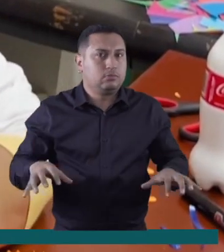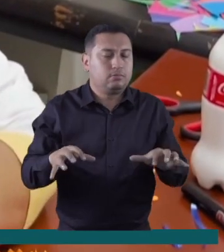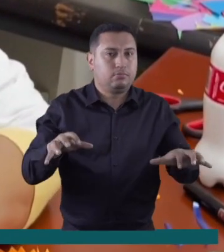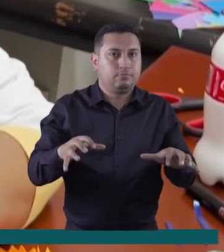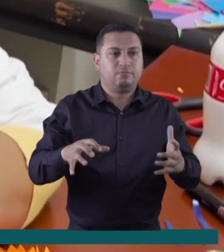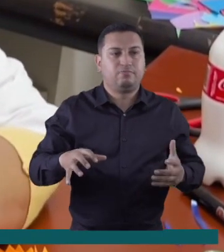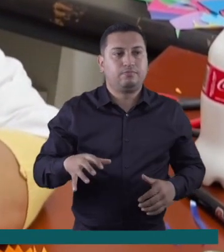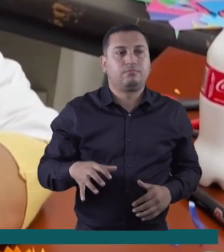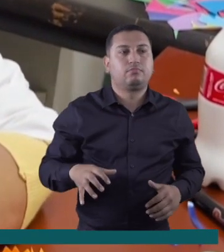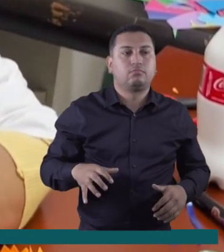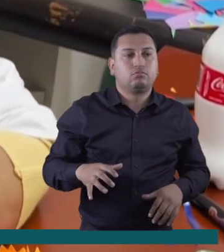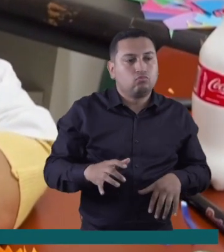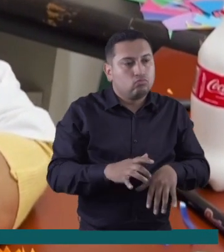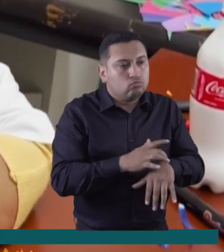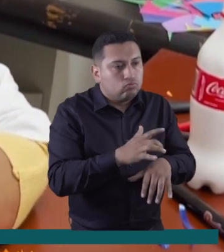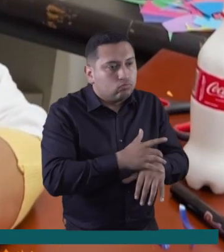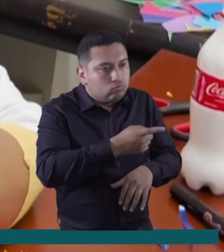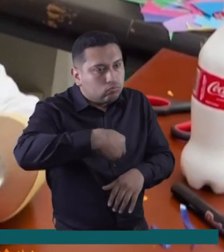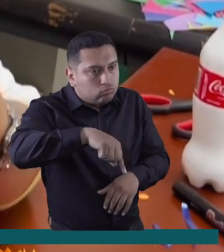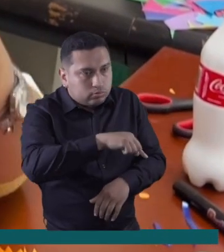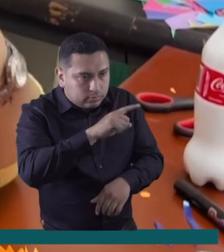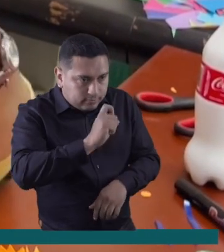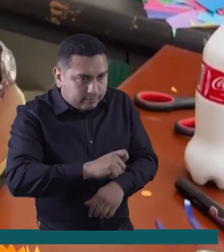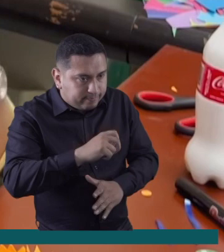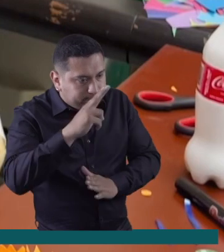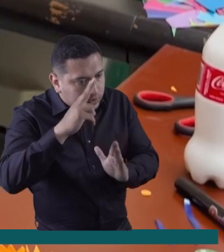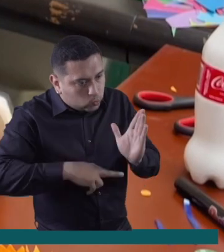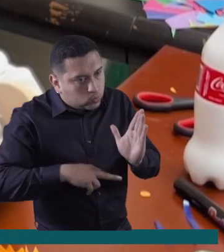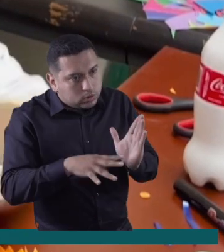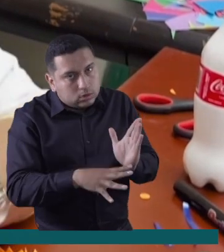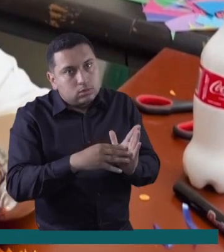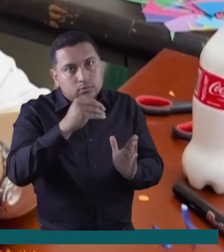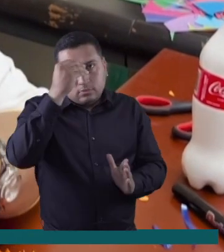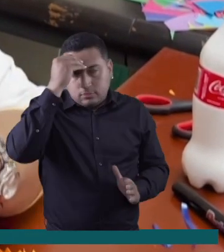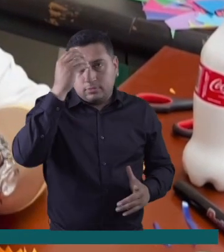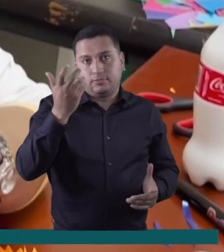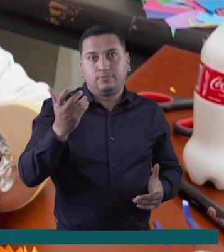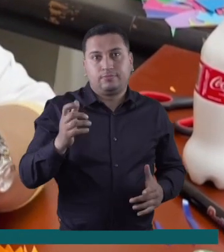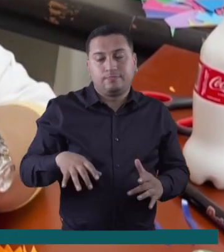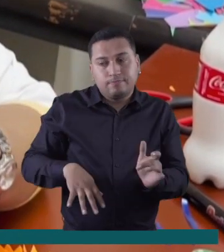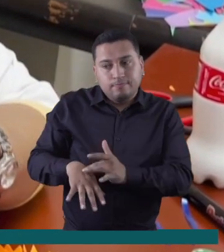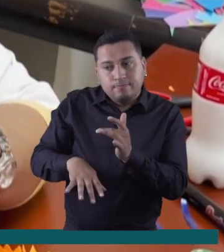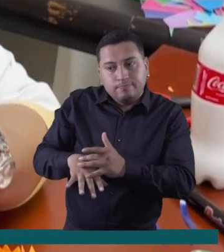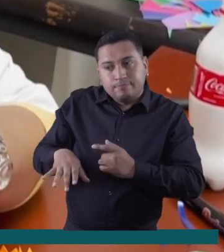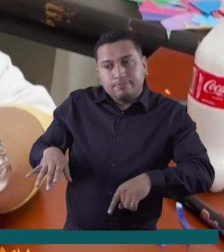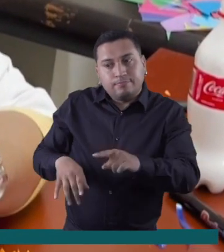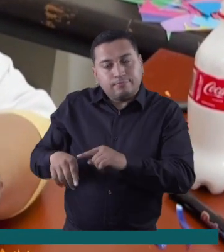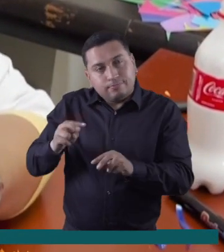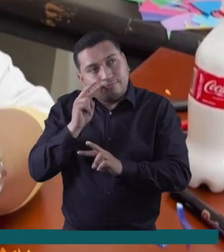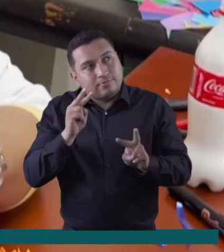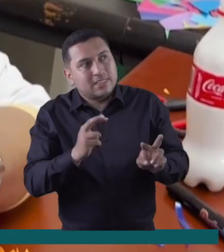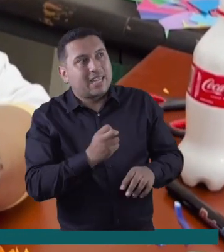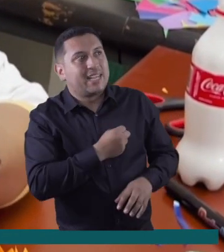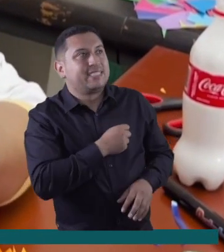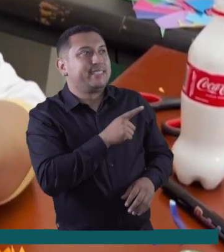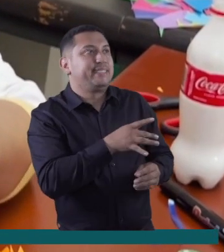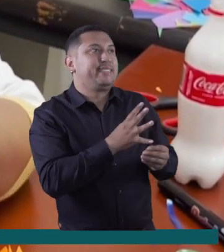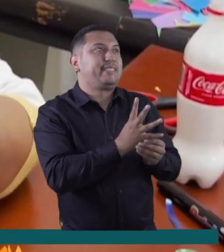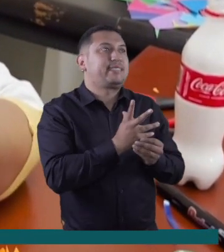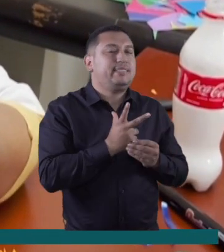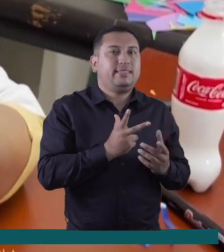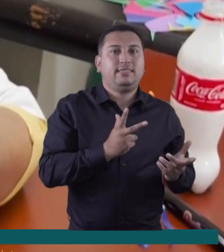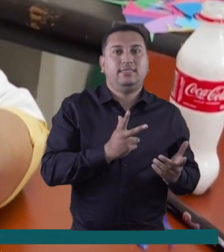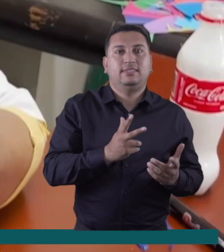implementando una animación a la lectura porque estamos tratando de despertar en los chiquitos el amor por el arte,